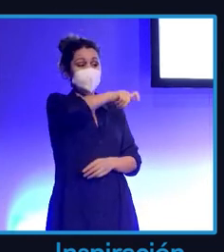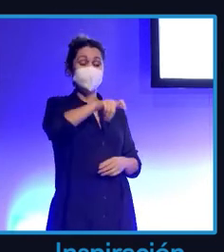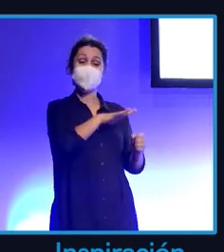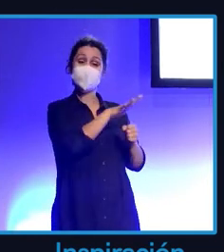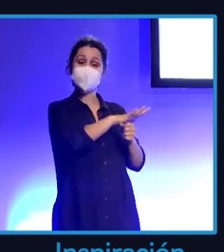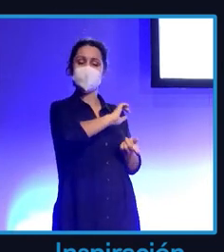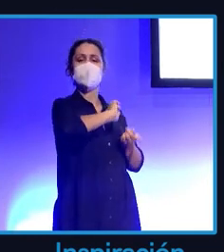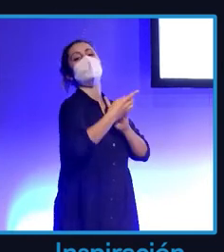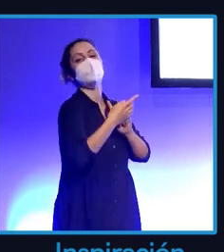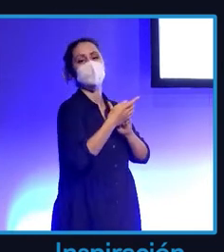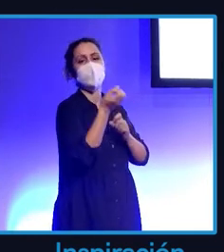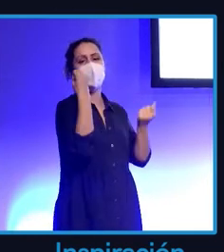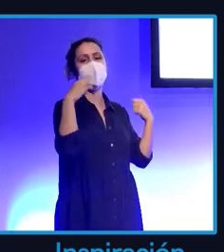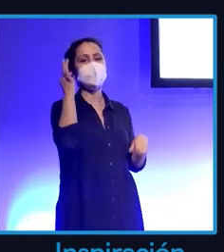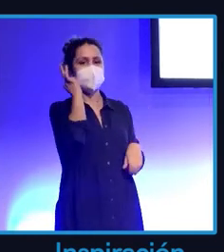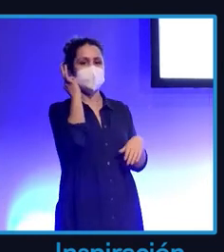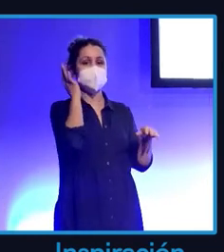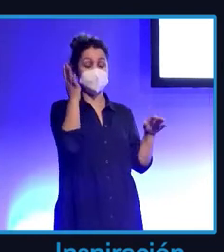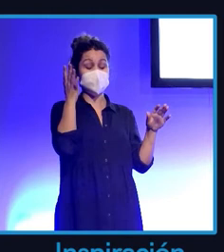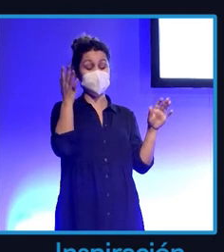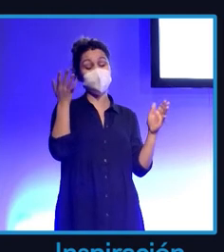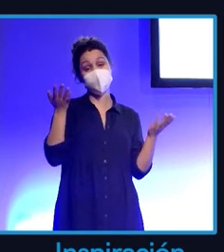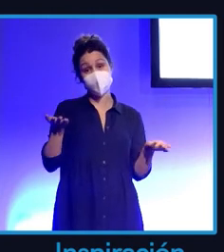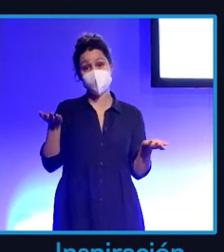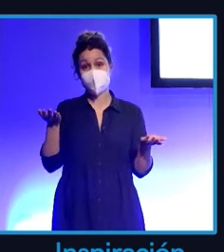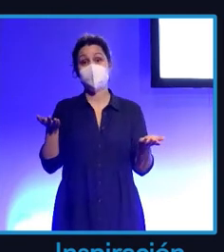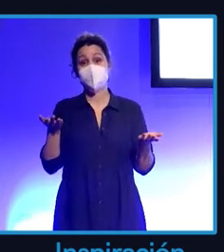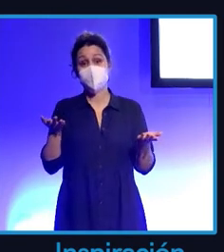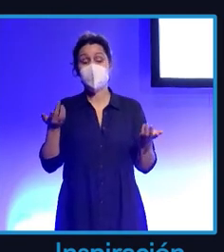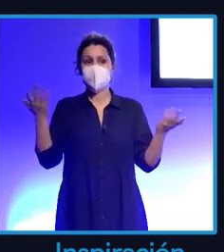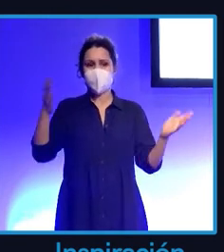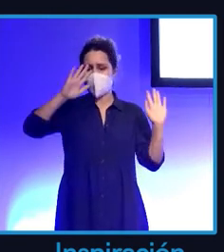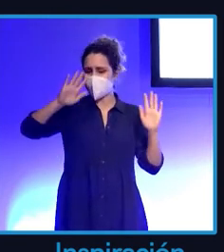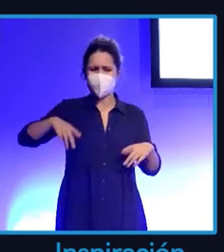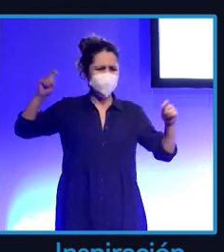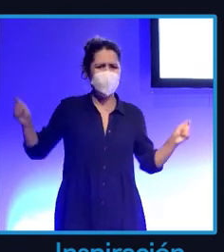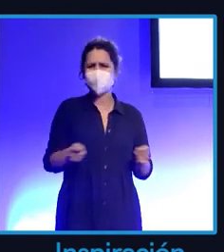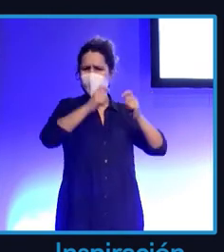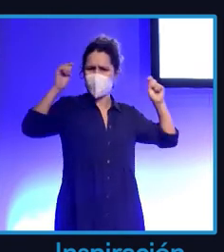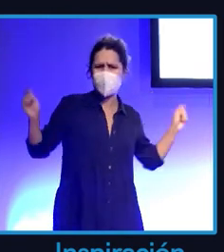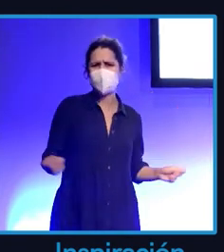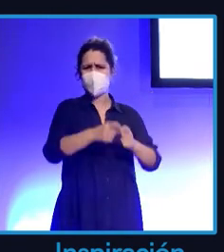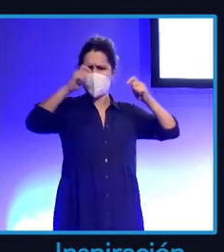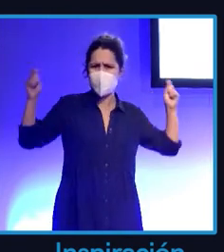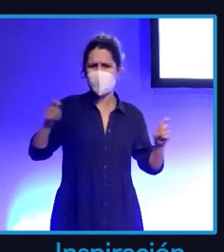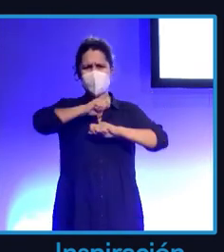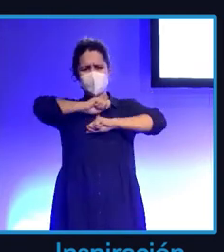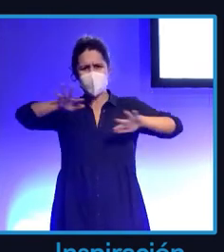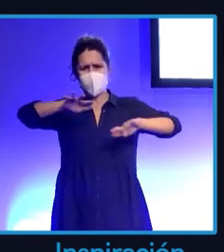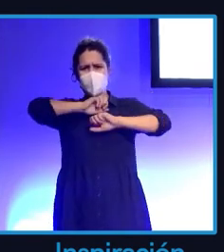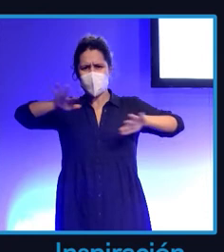en su día? ¿Hemos llegado más rápido a saturarnos de la publicidad y a no creernos nada?